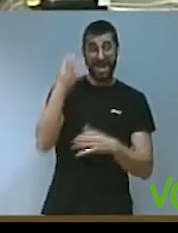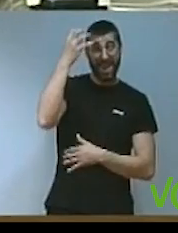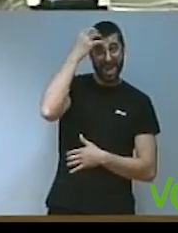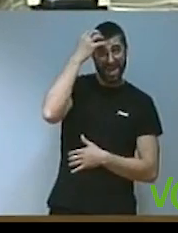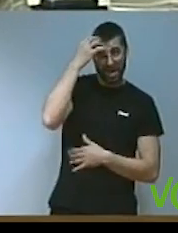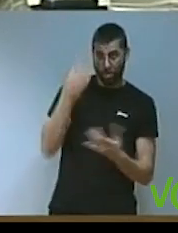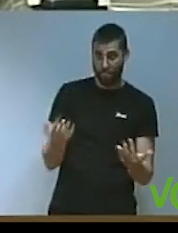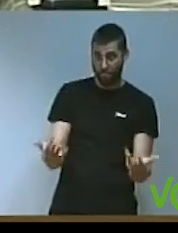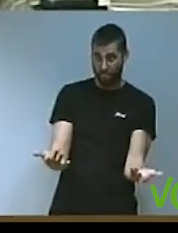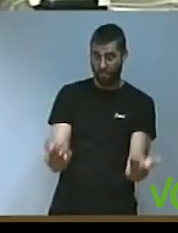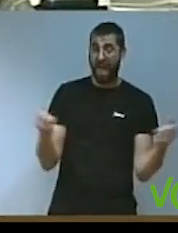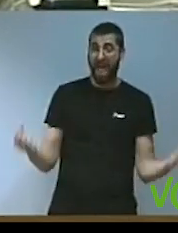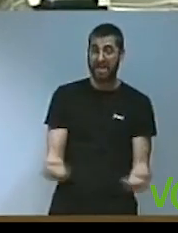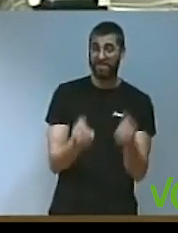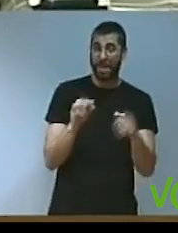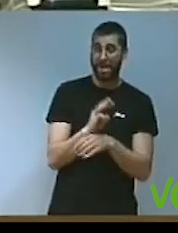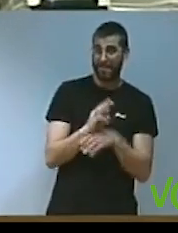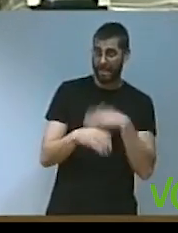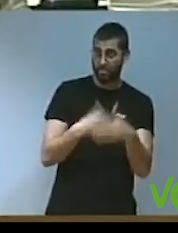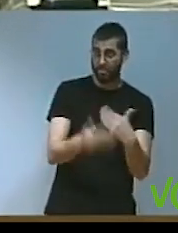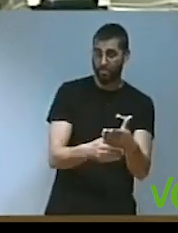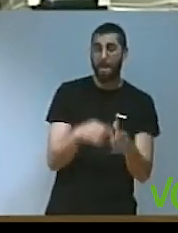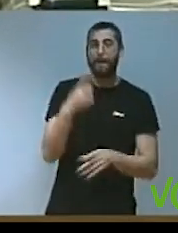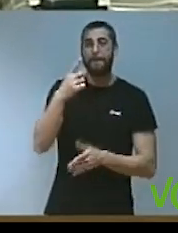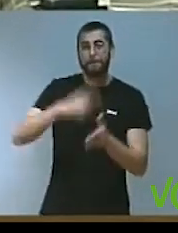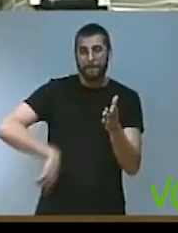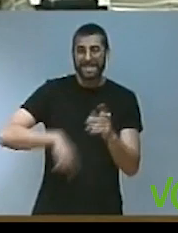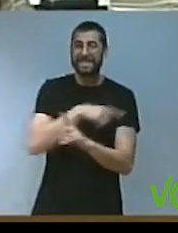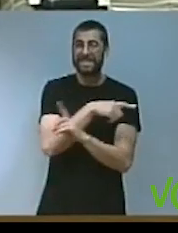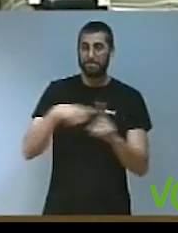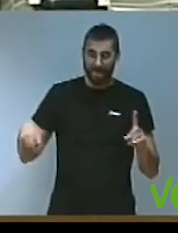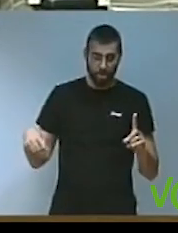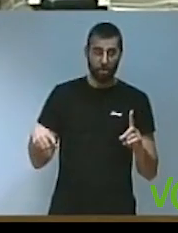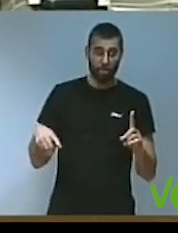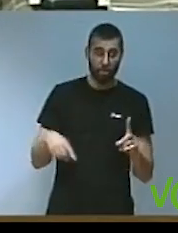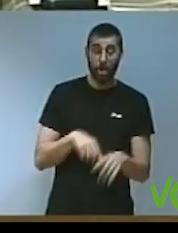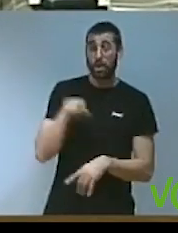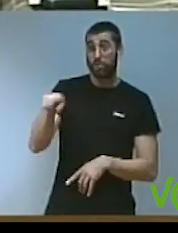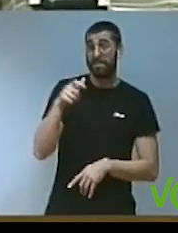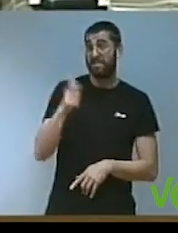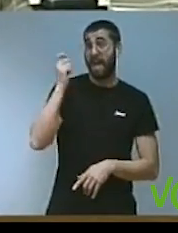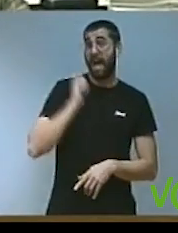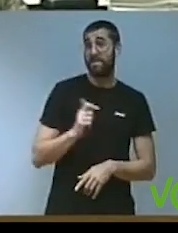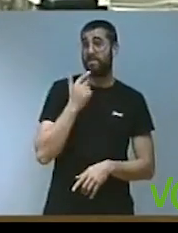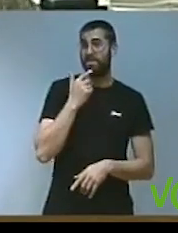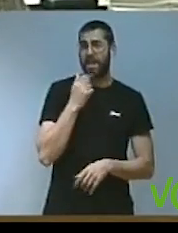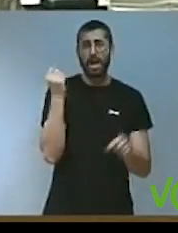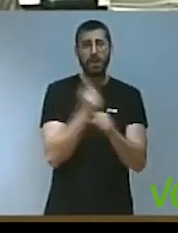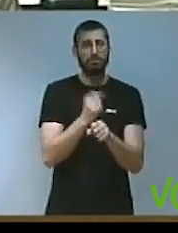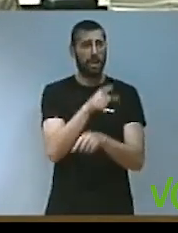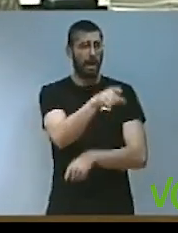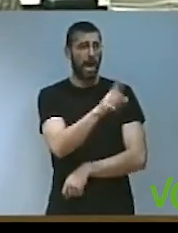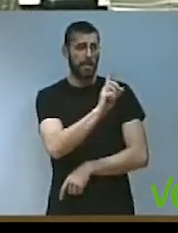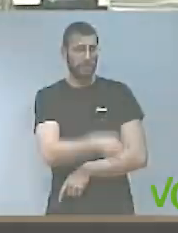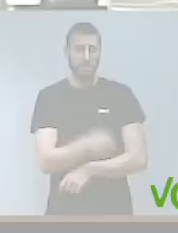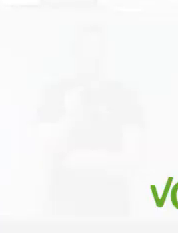posiblemente dirán que no, mes y medio de vacaciones de Navidad. Y ustedes son los que ayer decidían quién trabajaba y quién